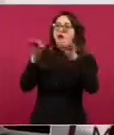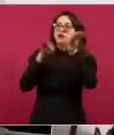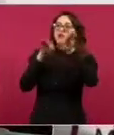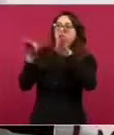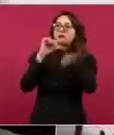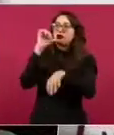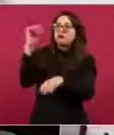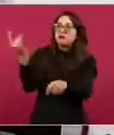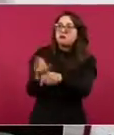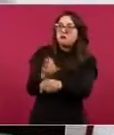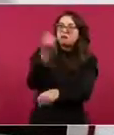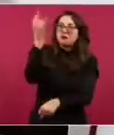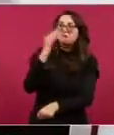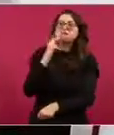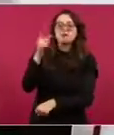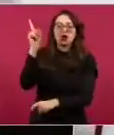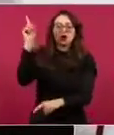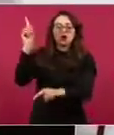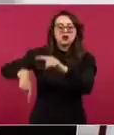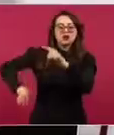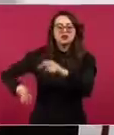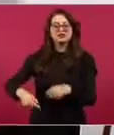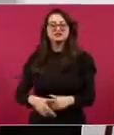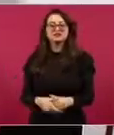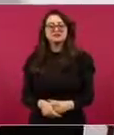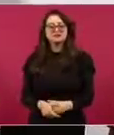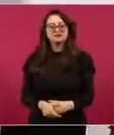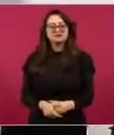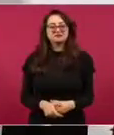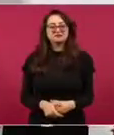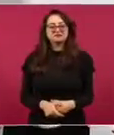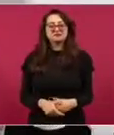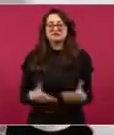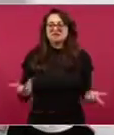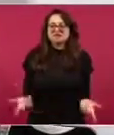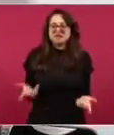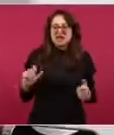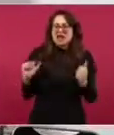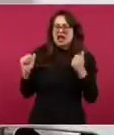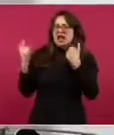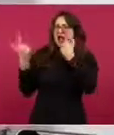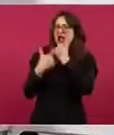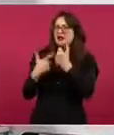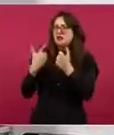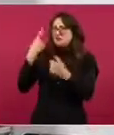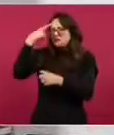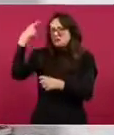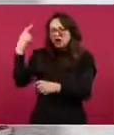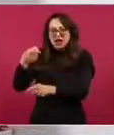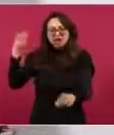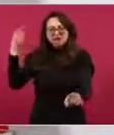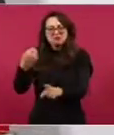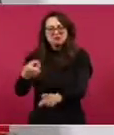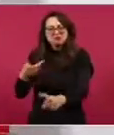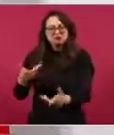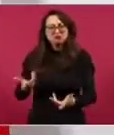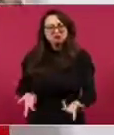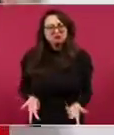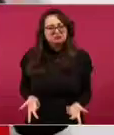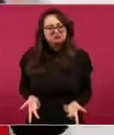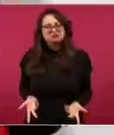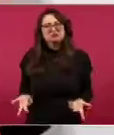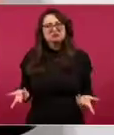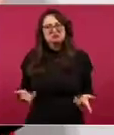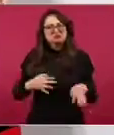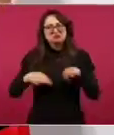¿sirve para algo la OEA? ¿Saben ustedes que haya hecho algo bueno la OEA? Lo único que ha